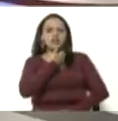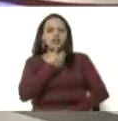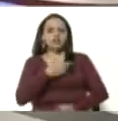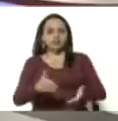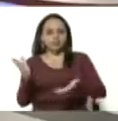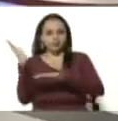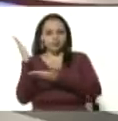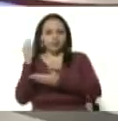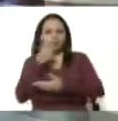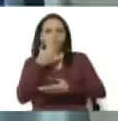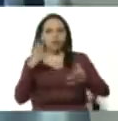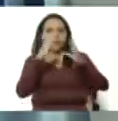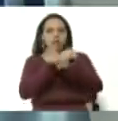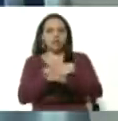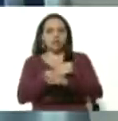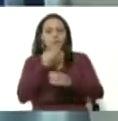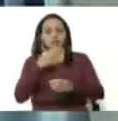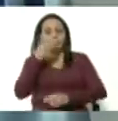escuchamos, Fiscal. Feliz tarde.